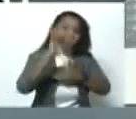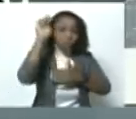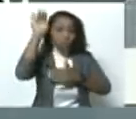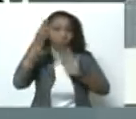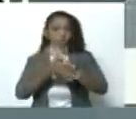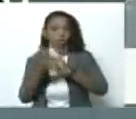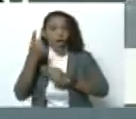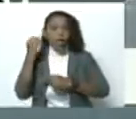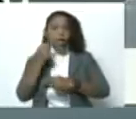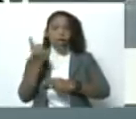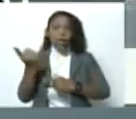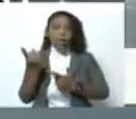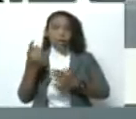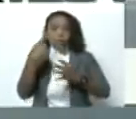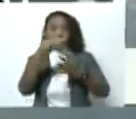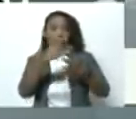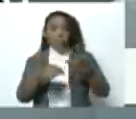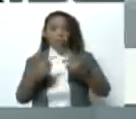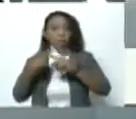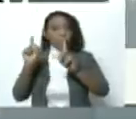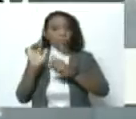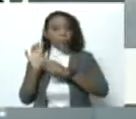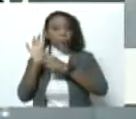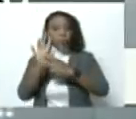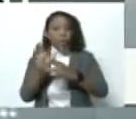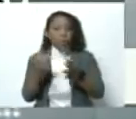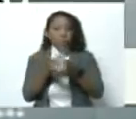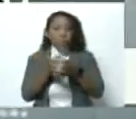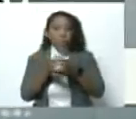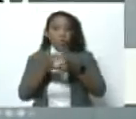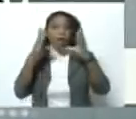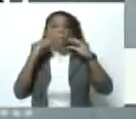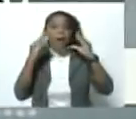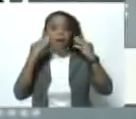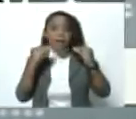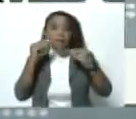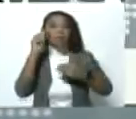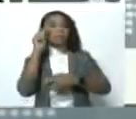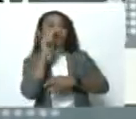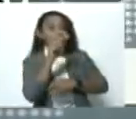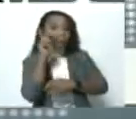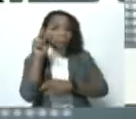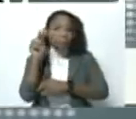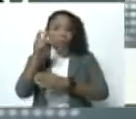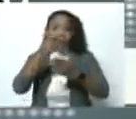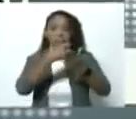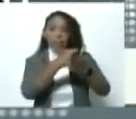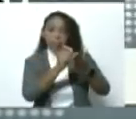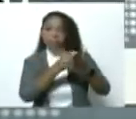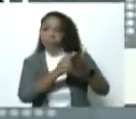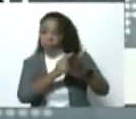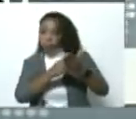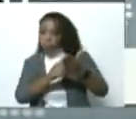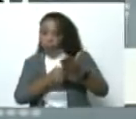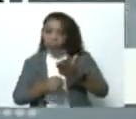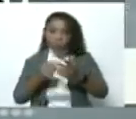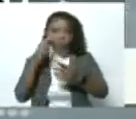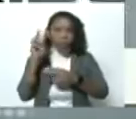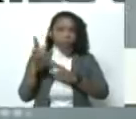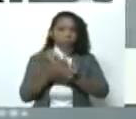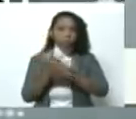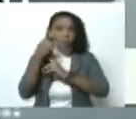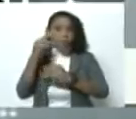Nicarón Moscoso de la Cela y tantos otros representantes de grupos, de expertos, de observadores, han validado desde el punto de vista lo que ya habían hecho